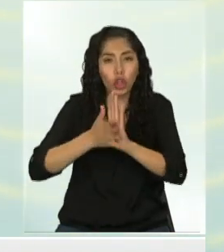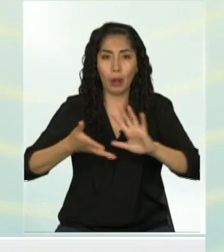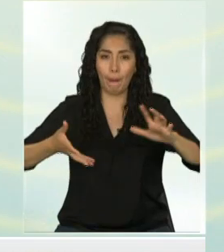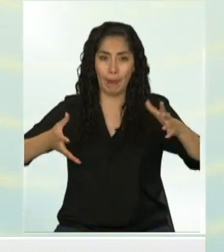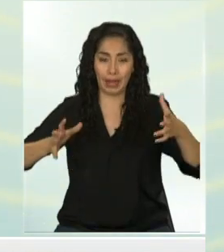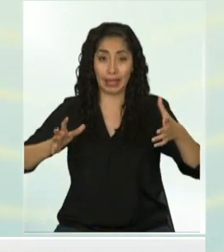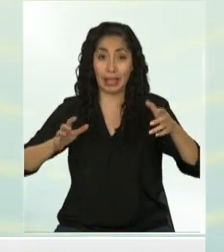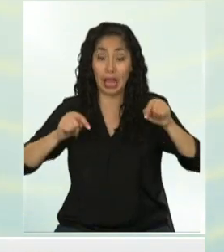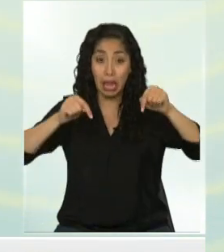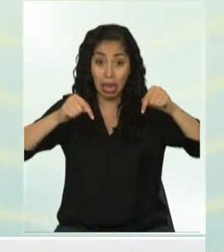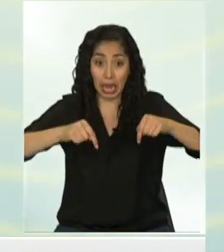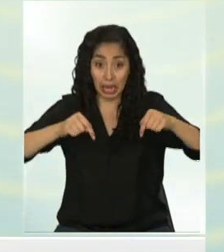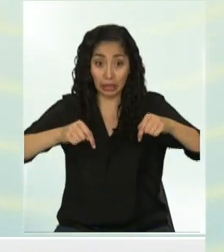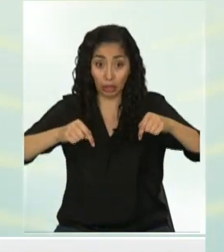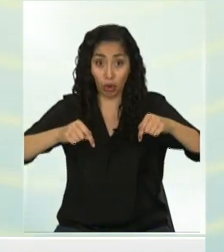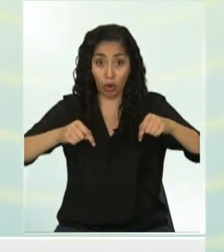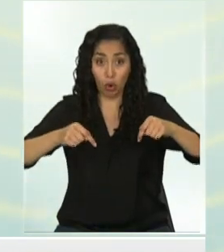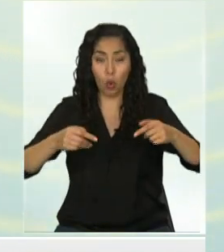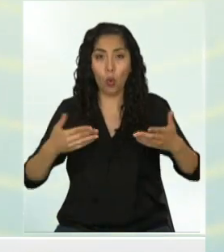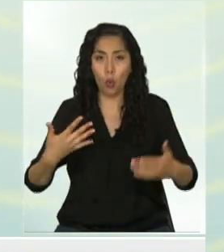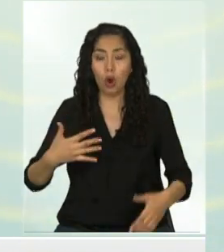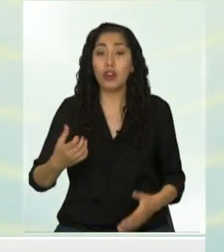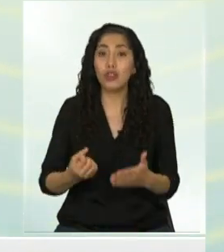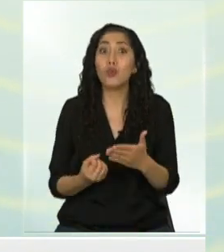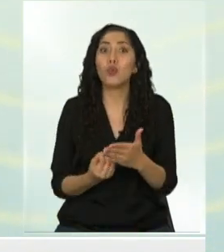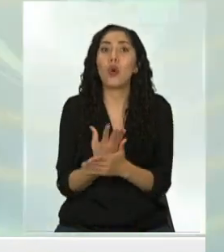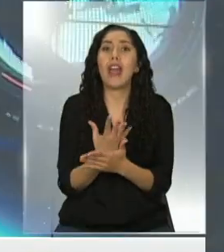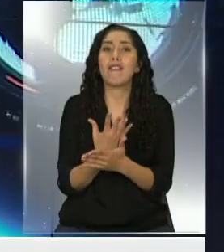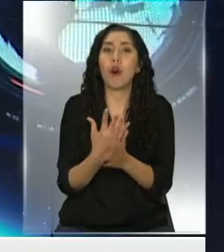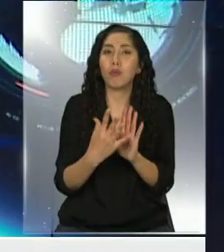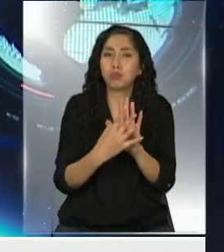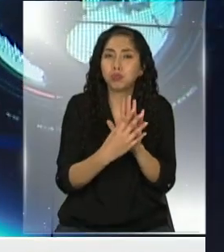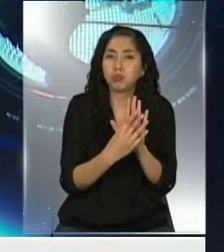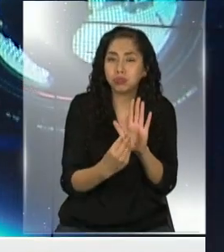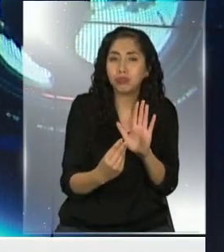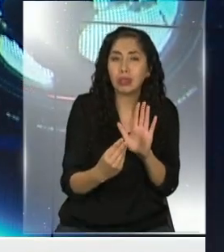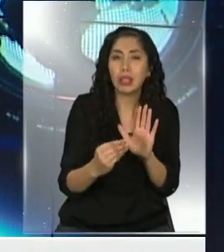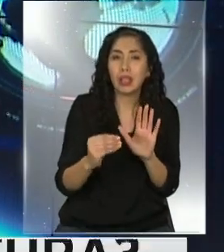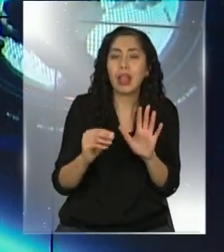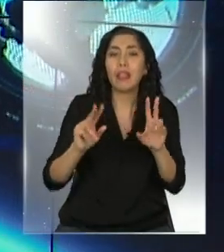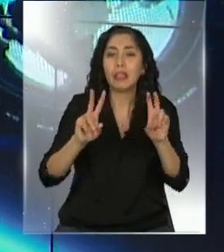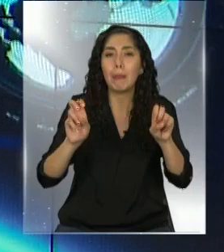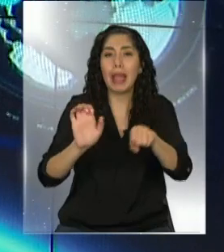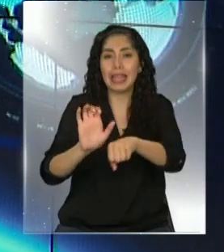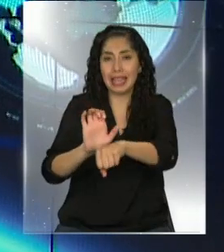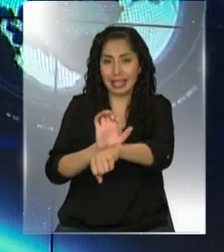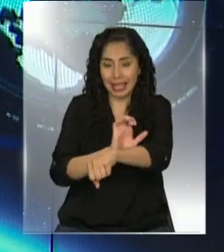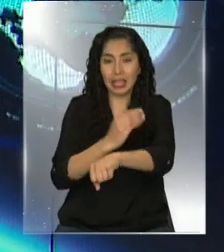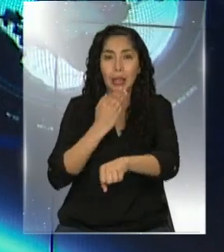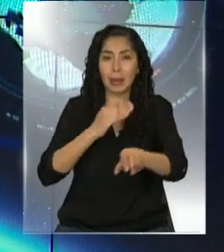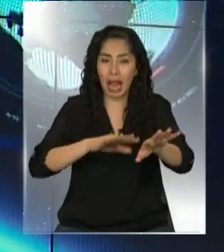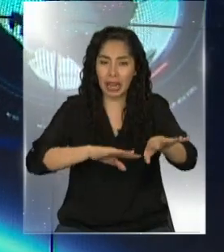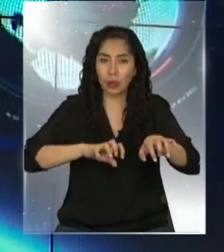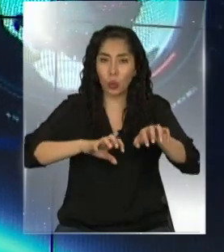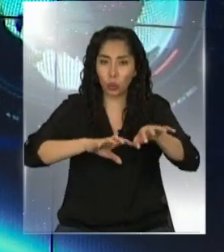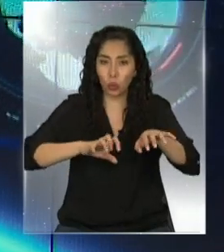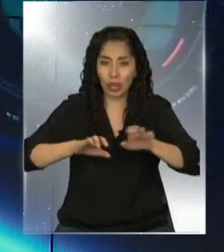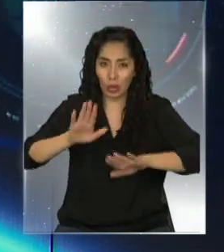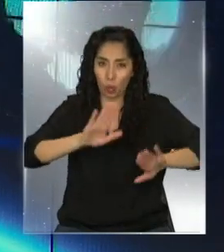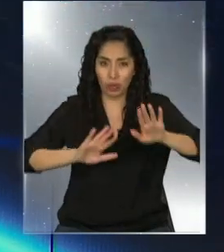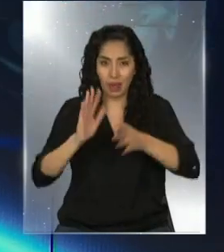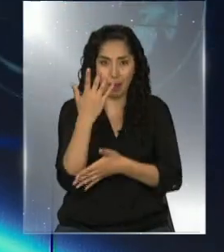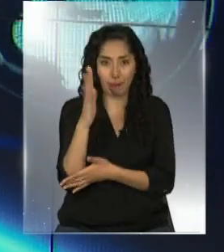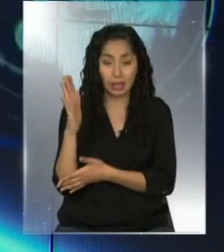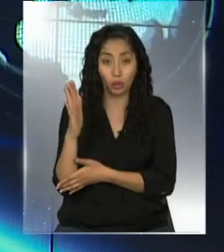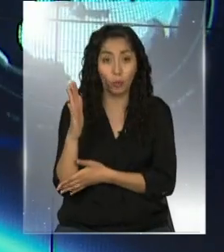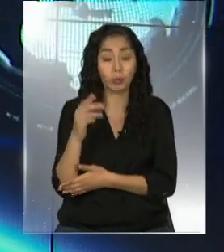Esto, la era agrovoltaica, es la nueva tendencia en el mundo de la energía y también de la agricultura sustentable. Y queremos que usted lo escuche